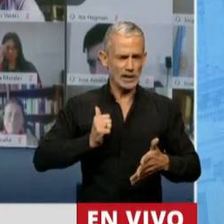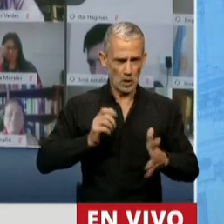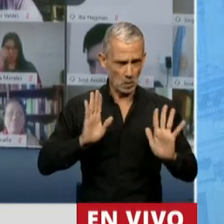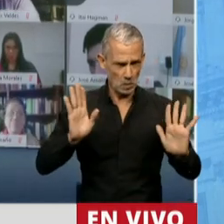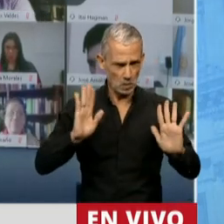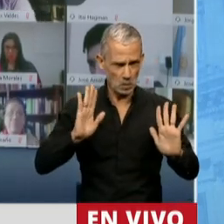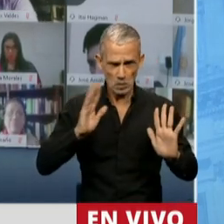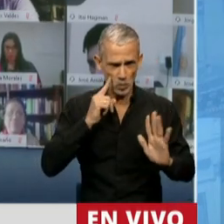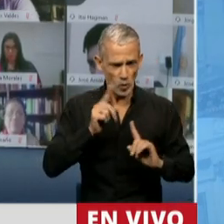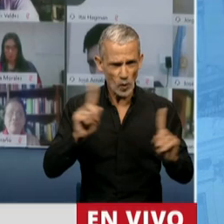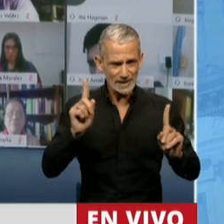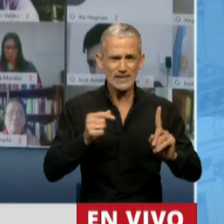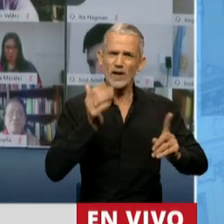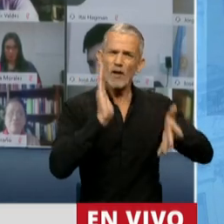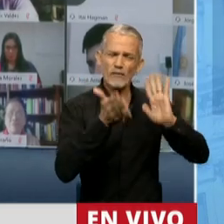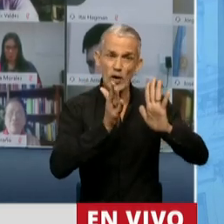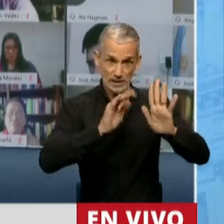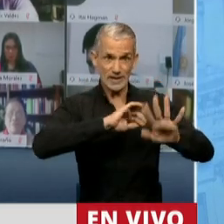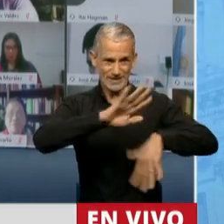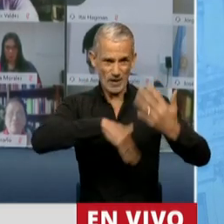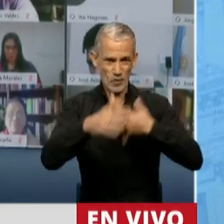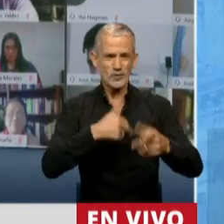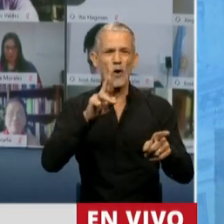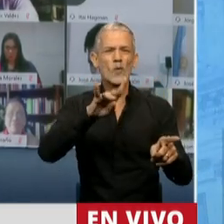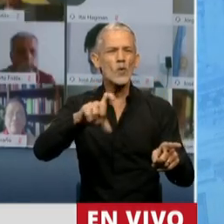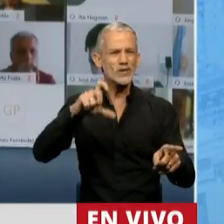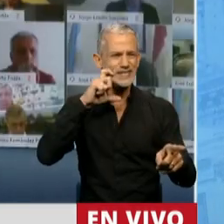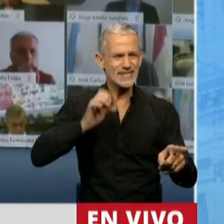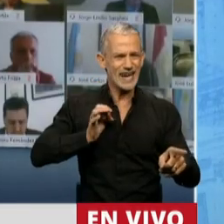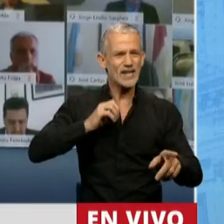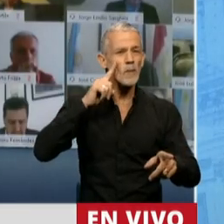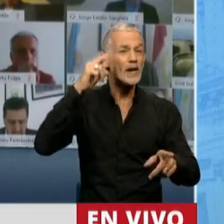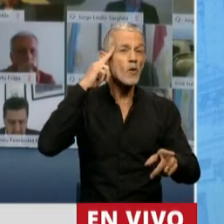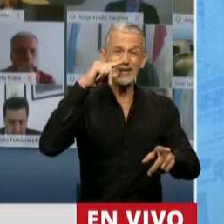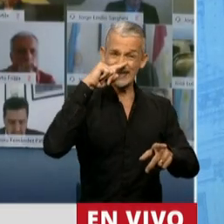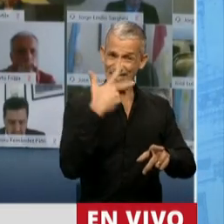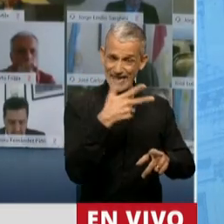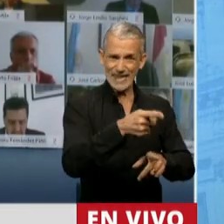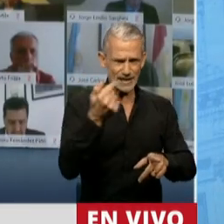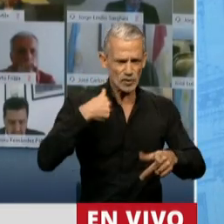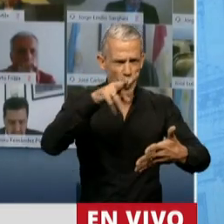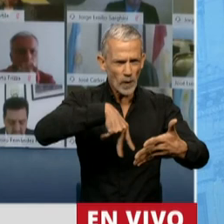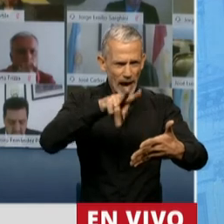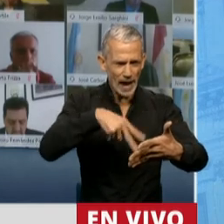En ese contexto de violencia revolucionaria, decía Rucci, en 1973, lo voy a leer.